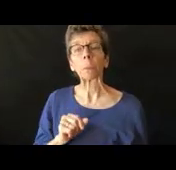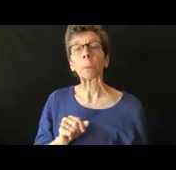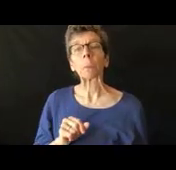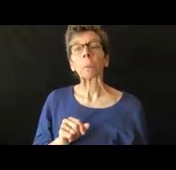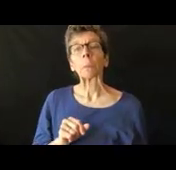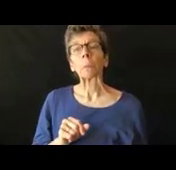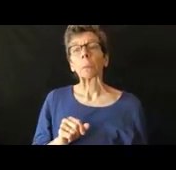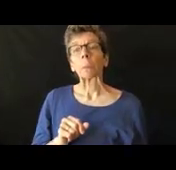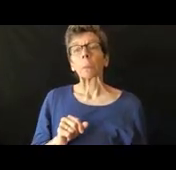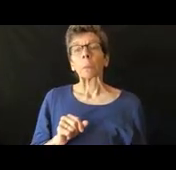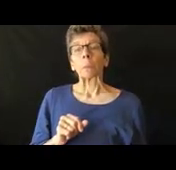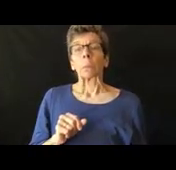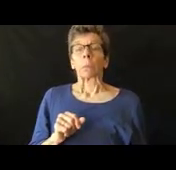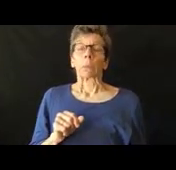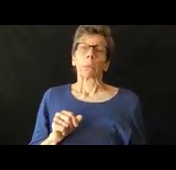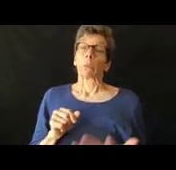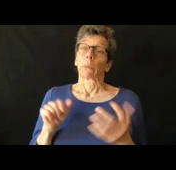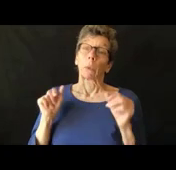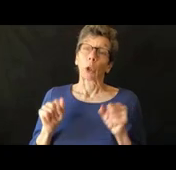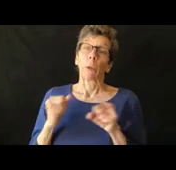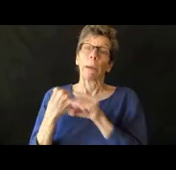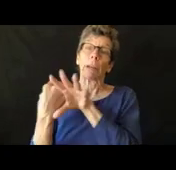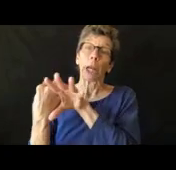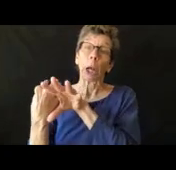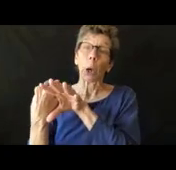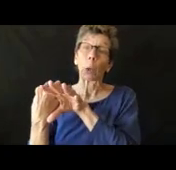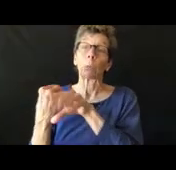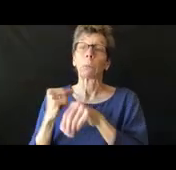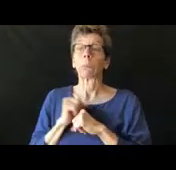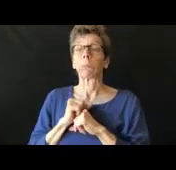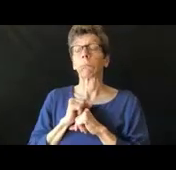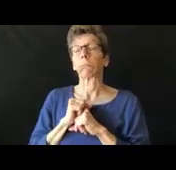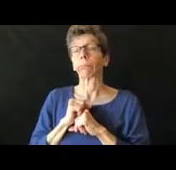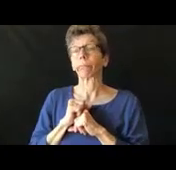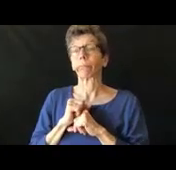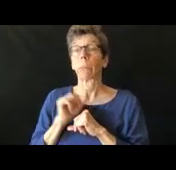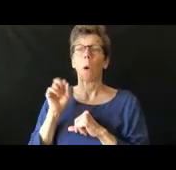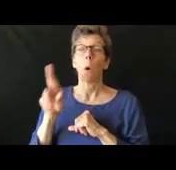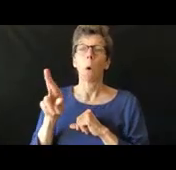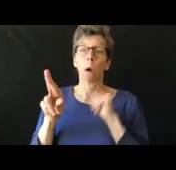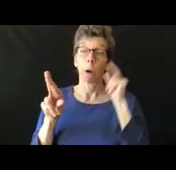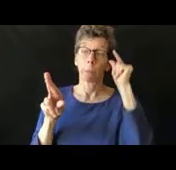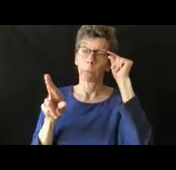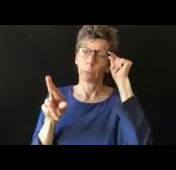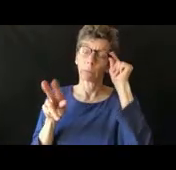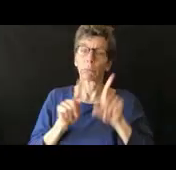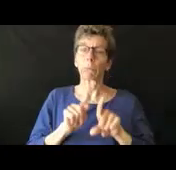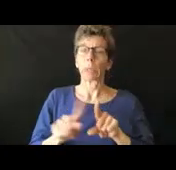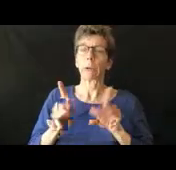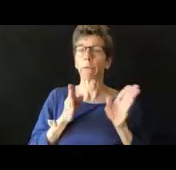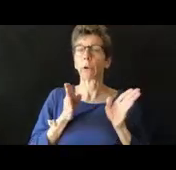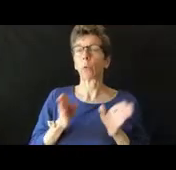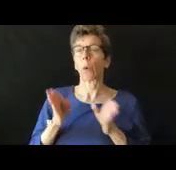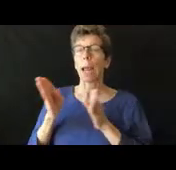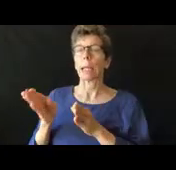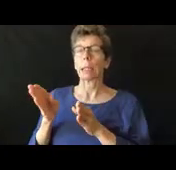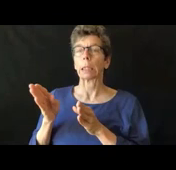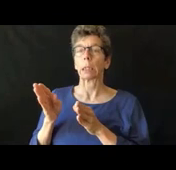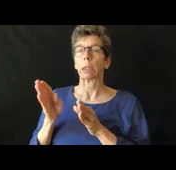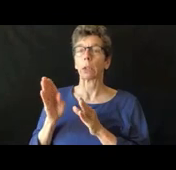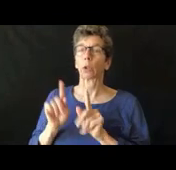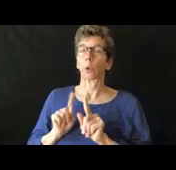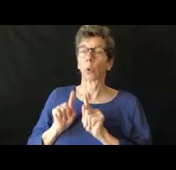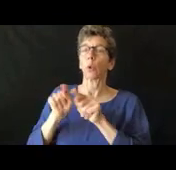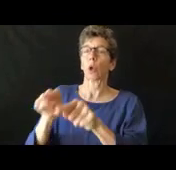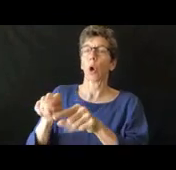por video o hay ciertas maneras para hacer cosas en persona con